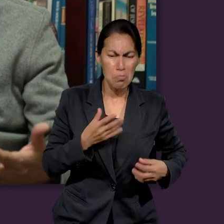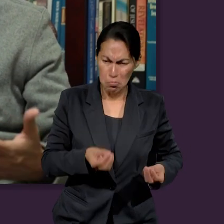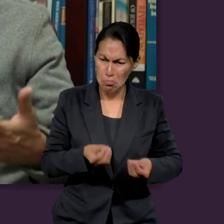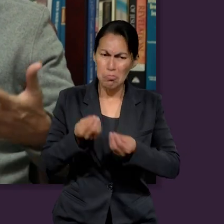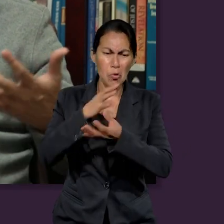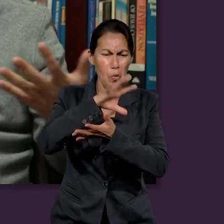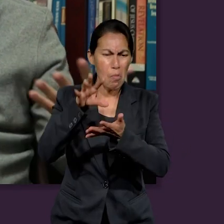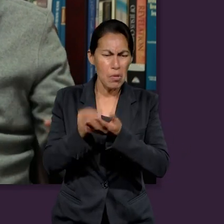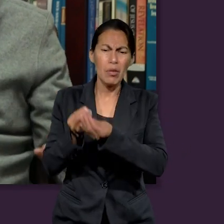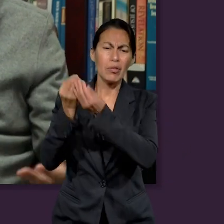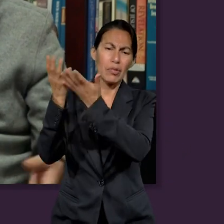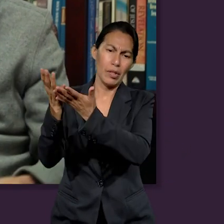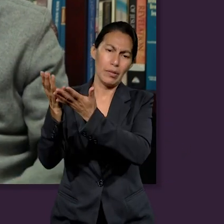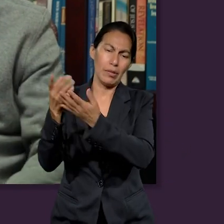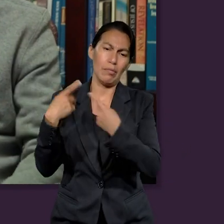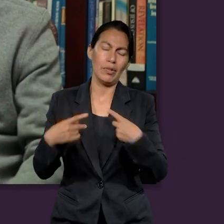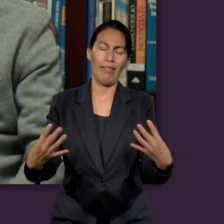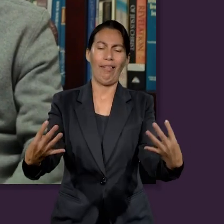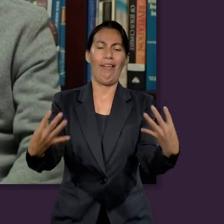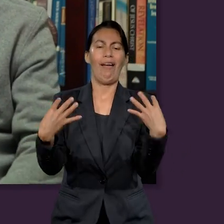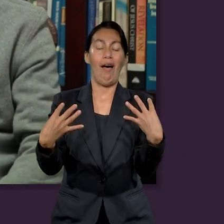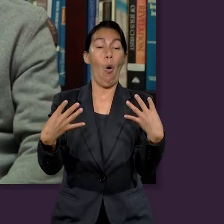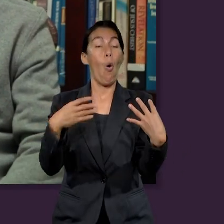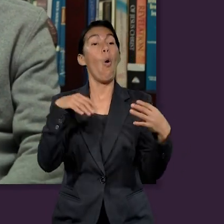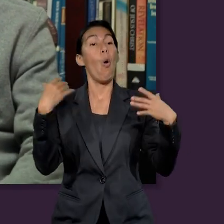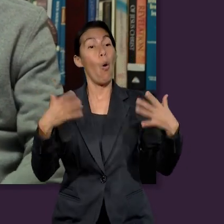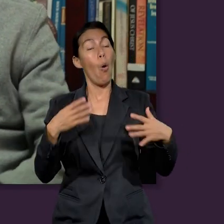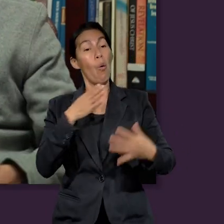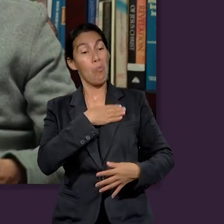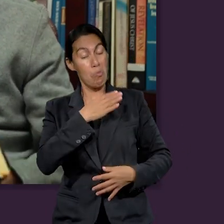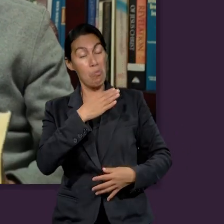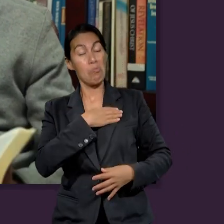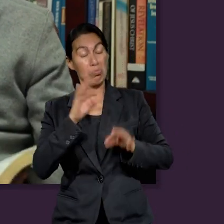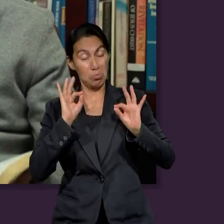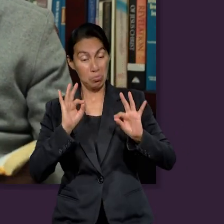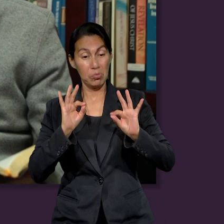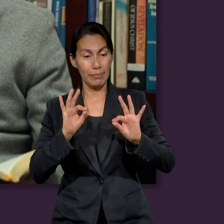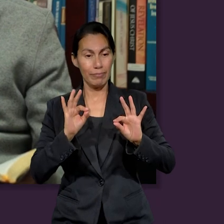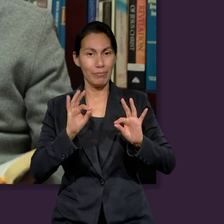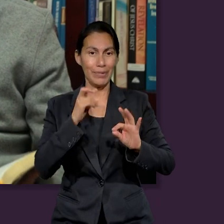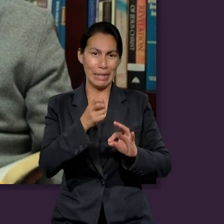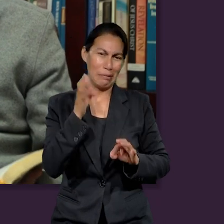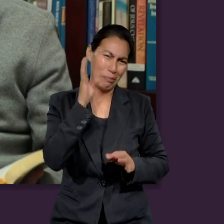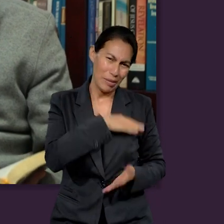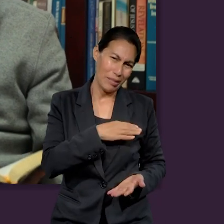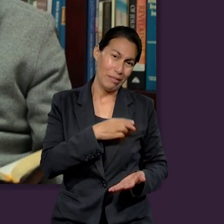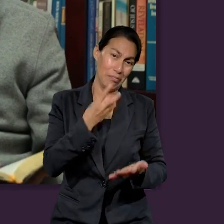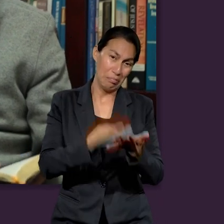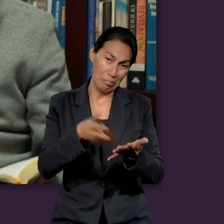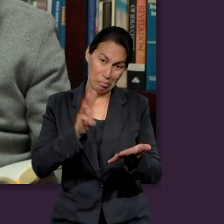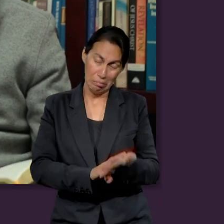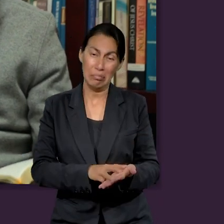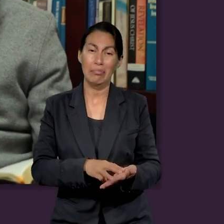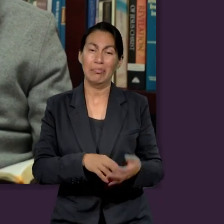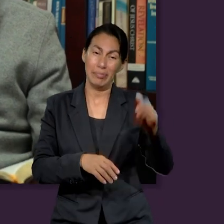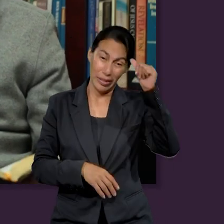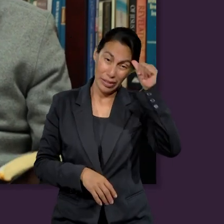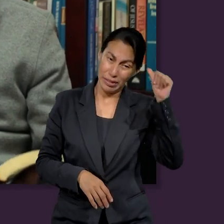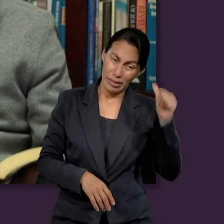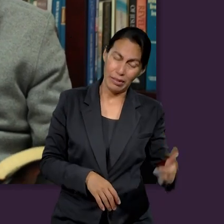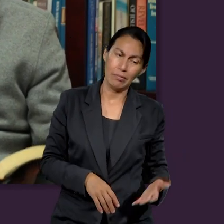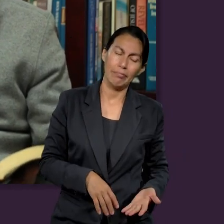de los otros, diciendo qué bondadosos son Ananías y Zafira. Y debido a esto, a ese pecado,